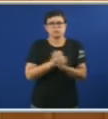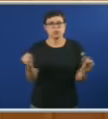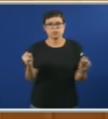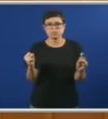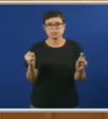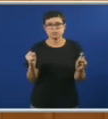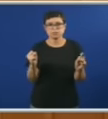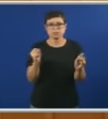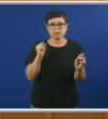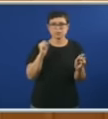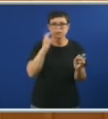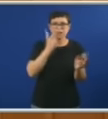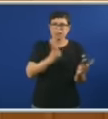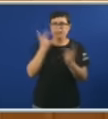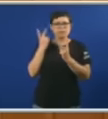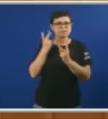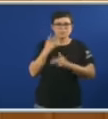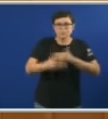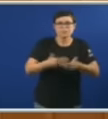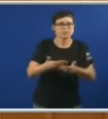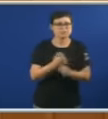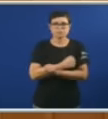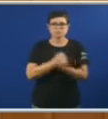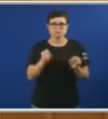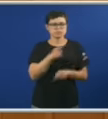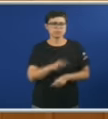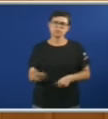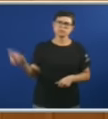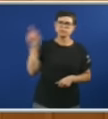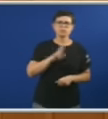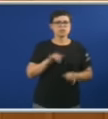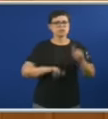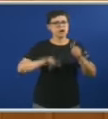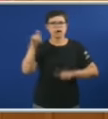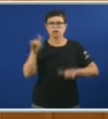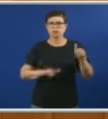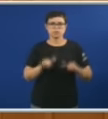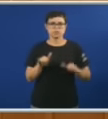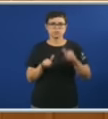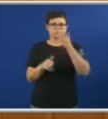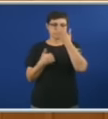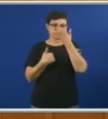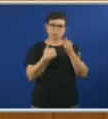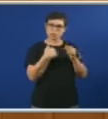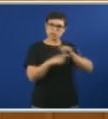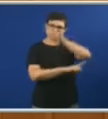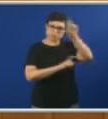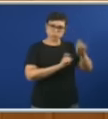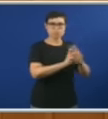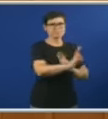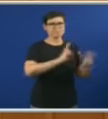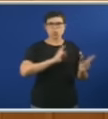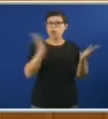Avanzar Mirando para atrás E volve sempre Coas mesmas manipulacións Claro Eu fixen de unha pregunta Que vostede Non me